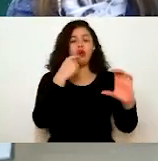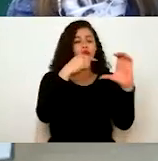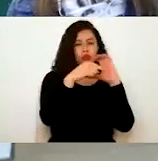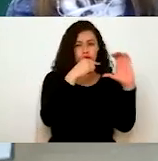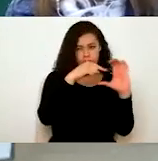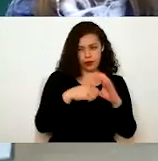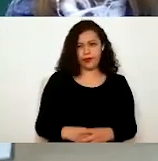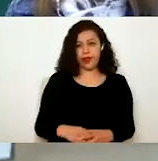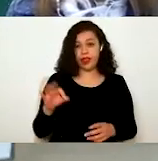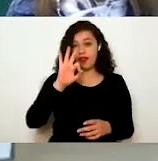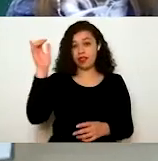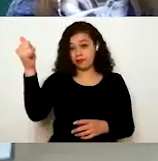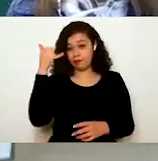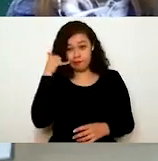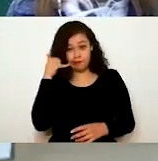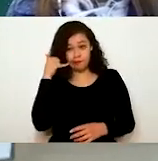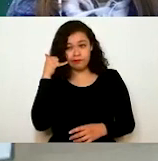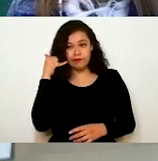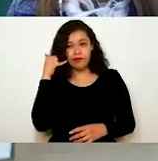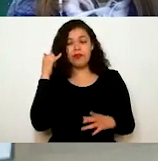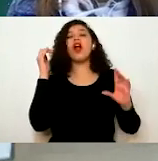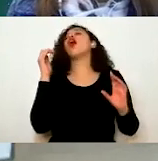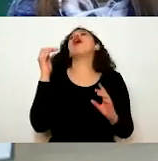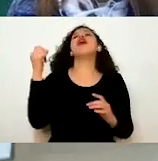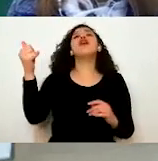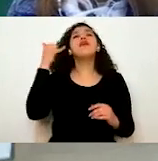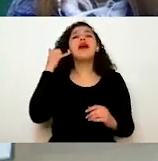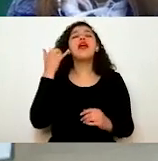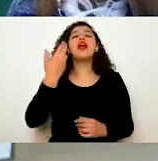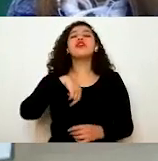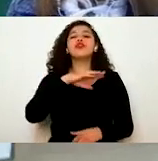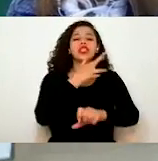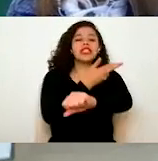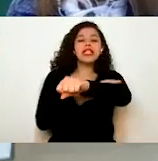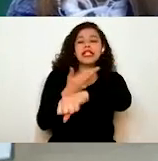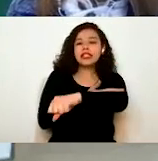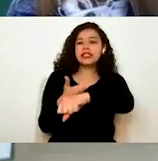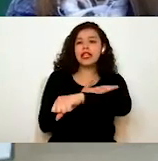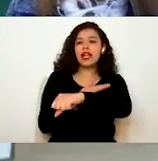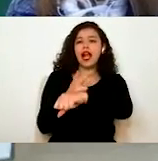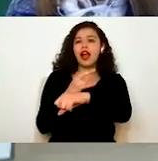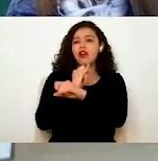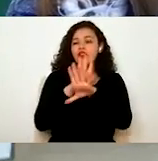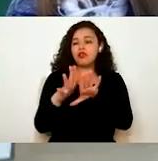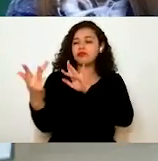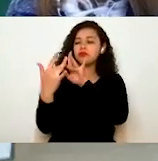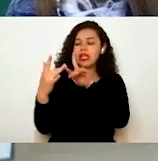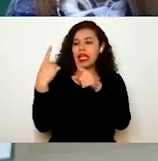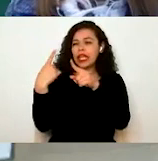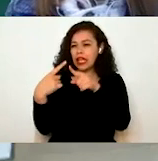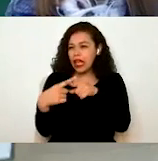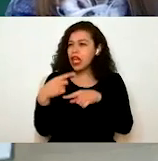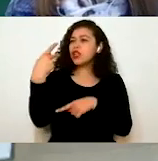Ya sea por llamada o por, por teléfono nos hacemos, hacemos un registro de quién nos contactó, este, de qué